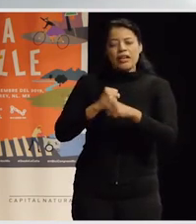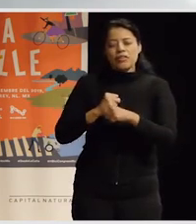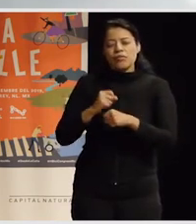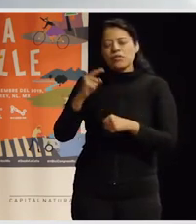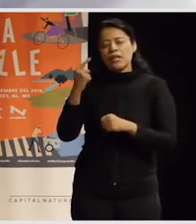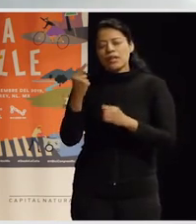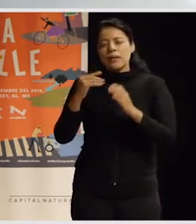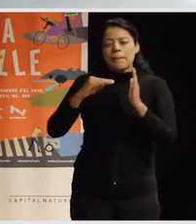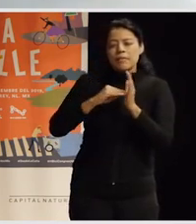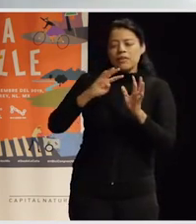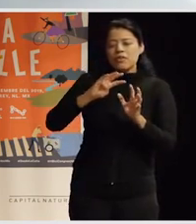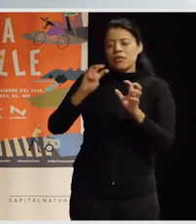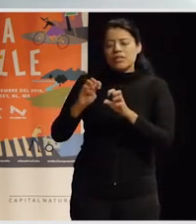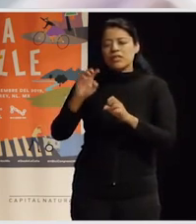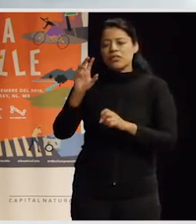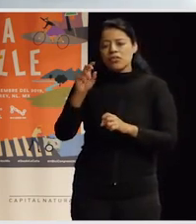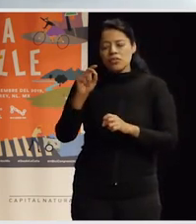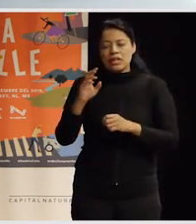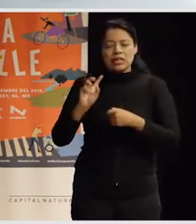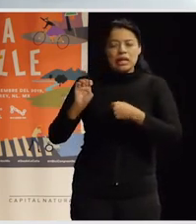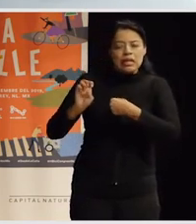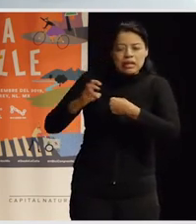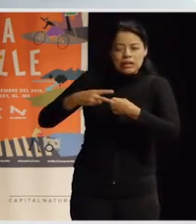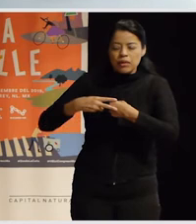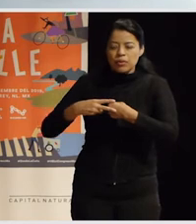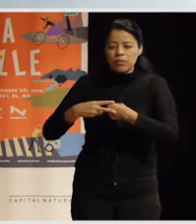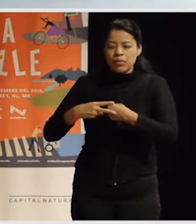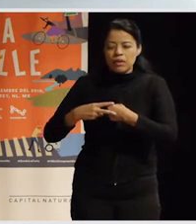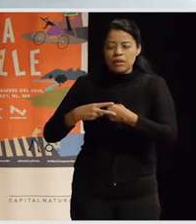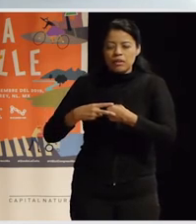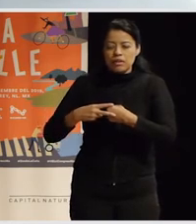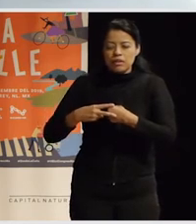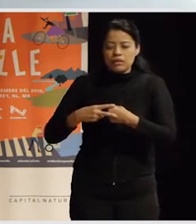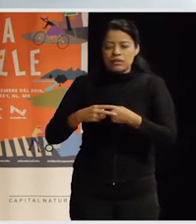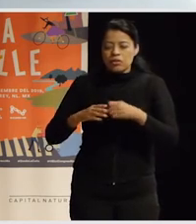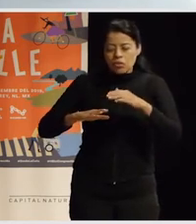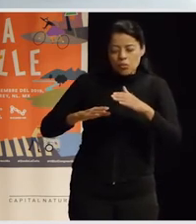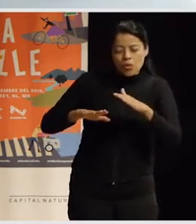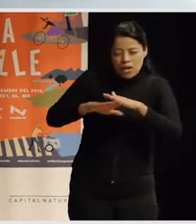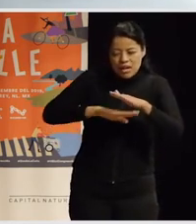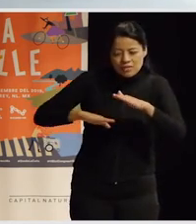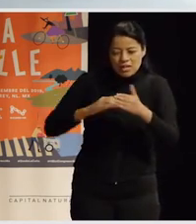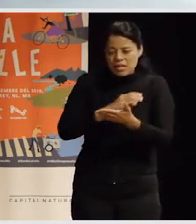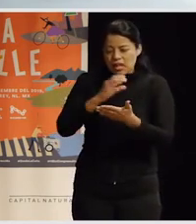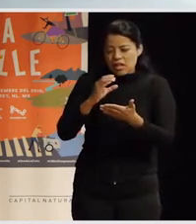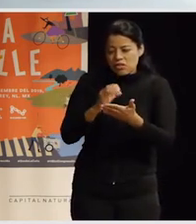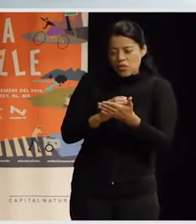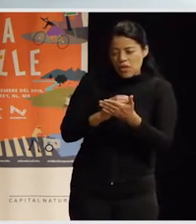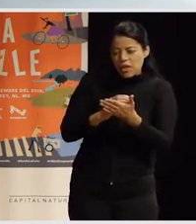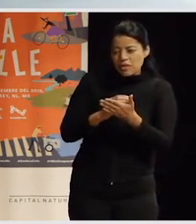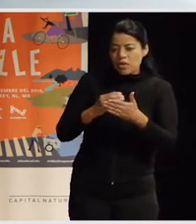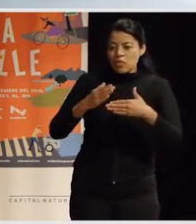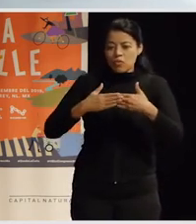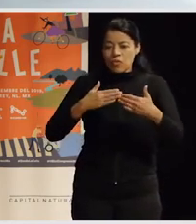Le Corbusier, que es un arquitecto francés muy famoso, y ser que era un arquitecto catalán, se enteraron como las bases de la ciudad moderna en su carta de Atenas, ¿no?